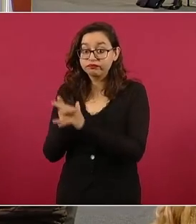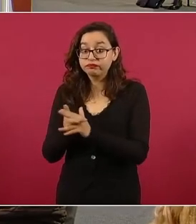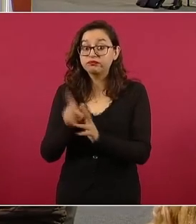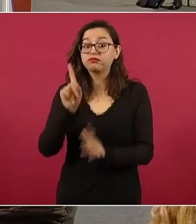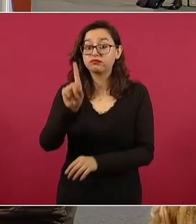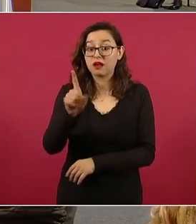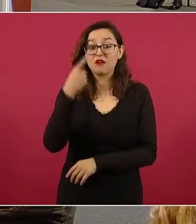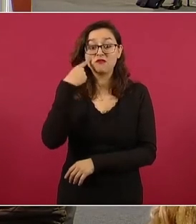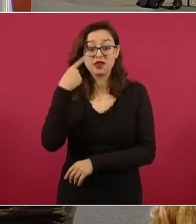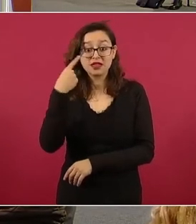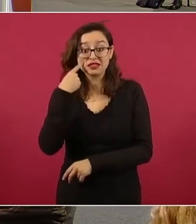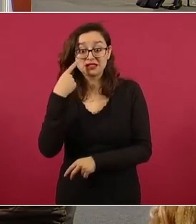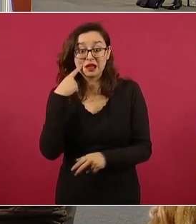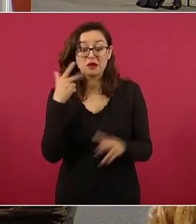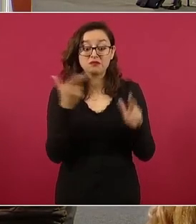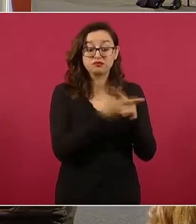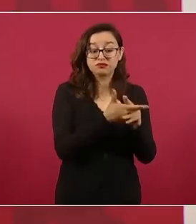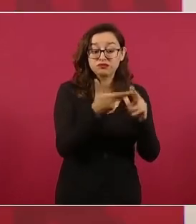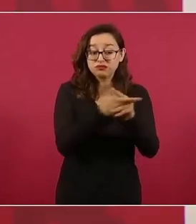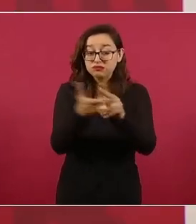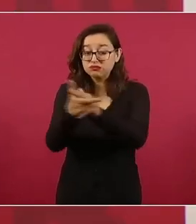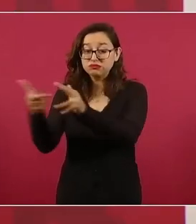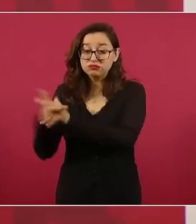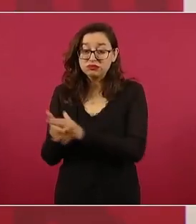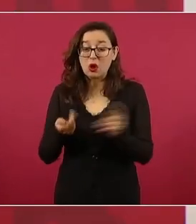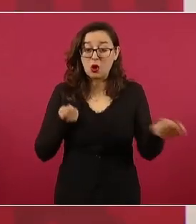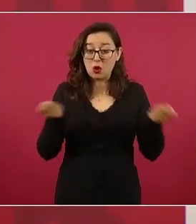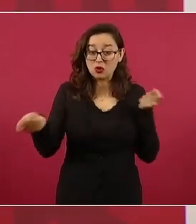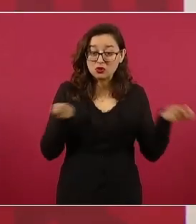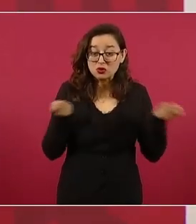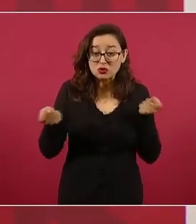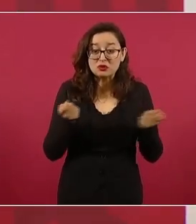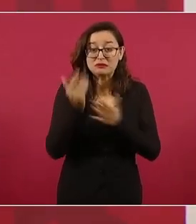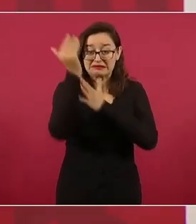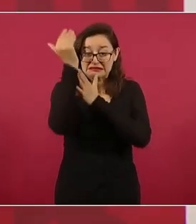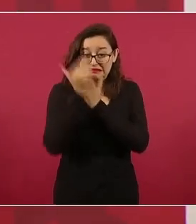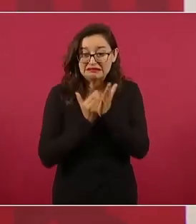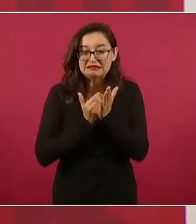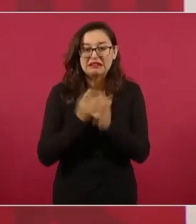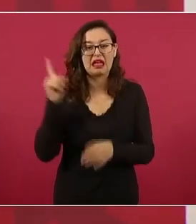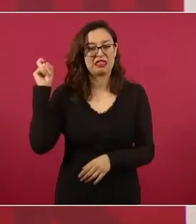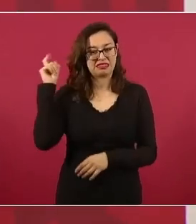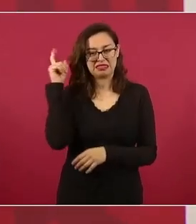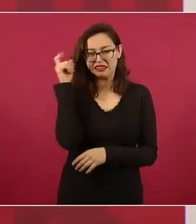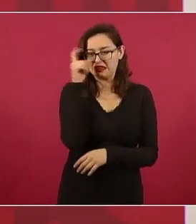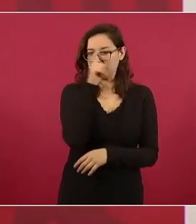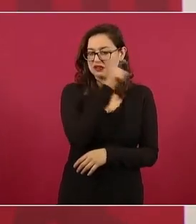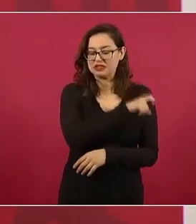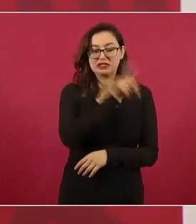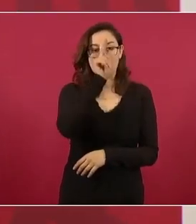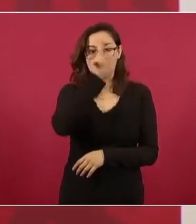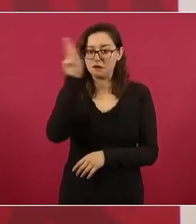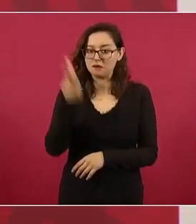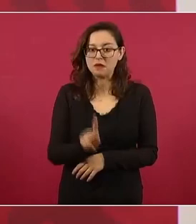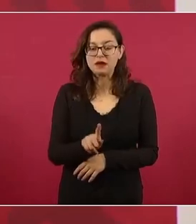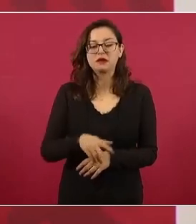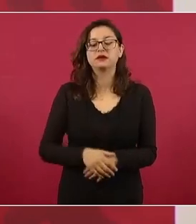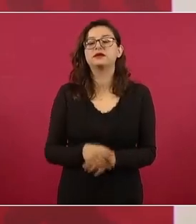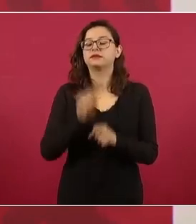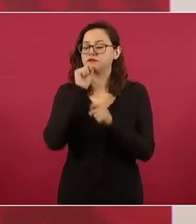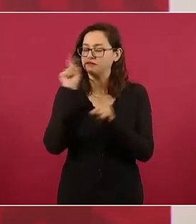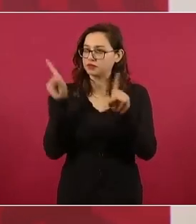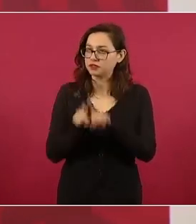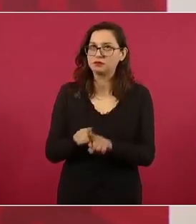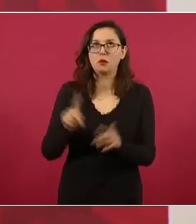el delito que más nos ha costado pero ya ven que también están dale